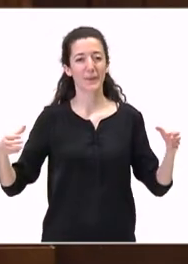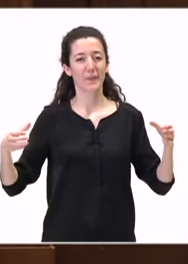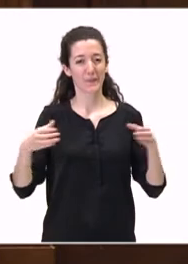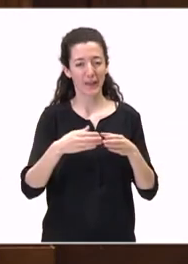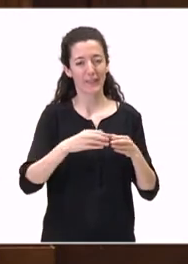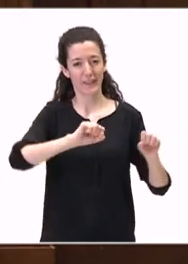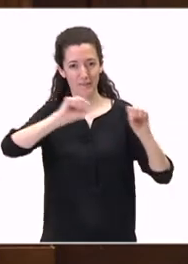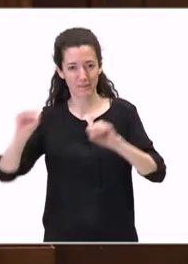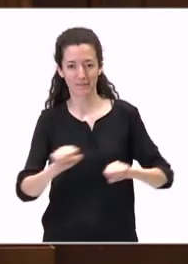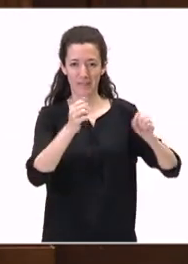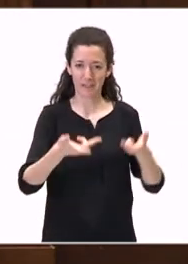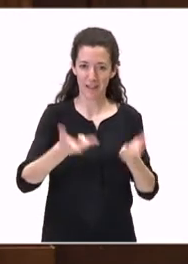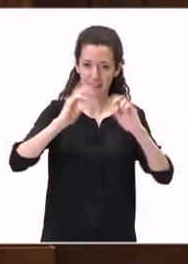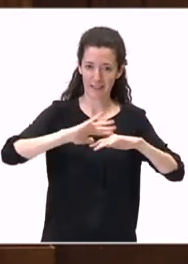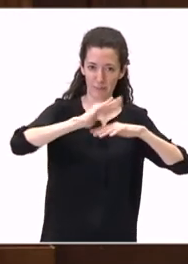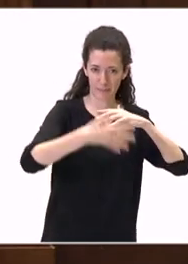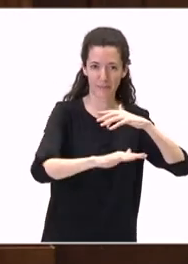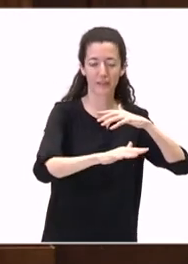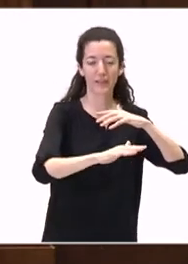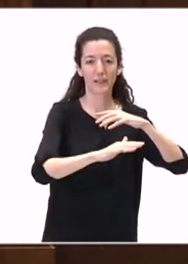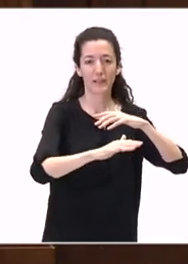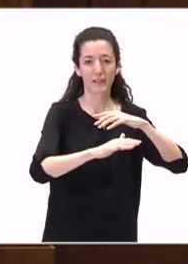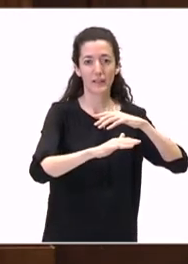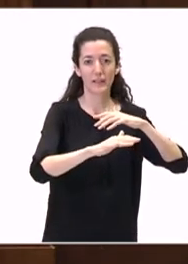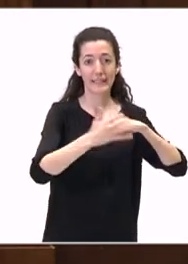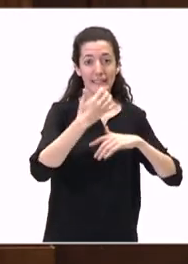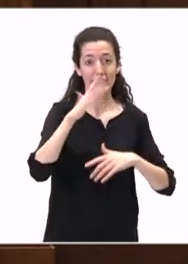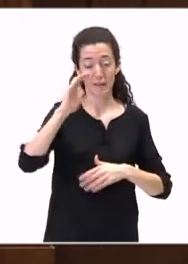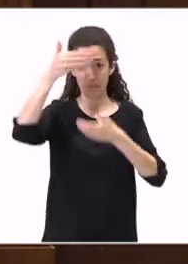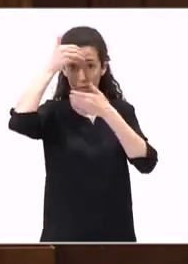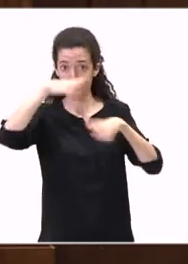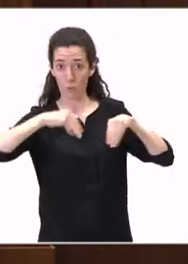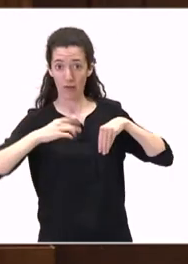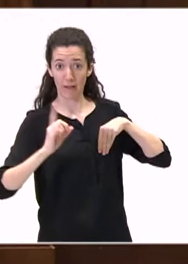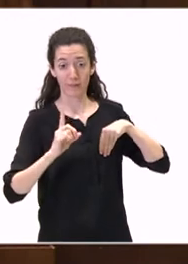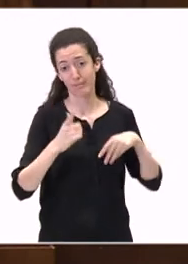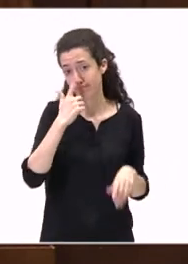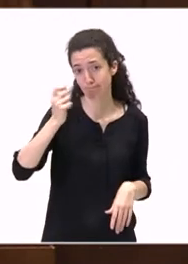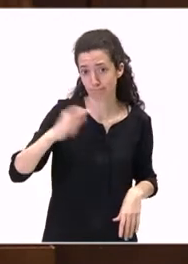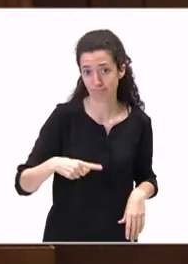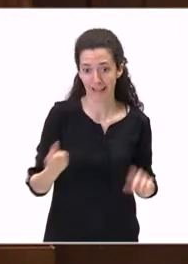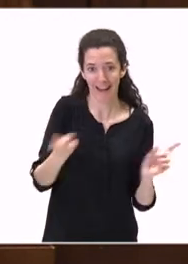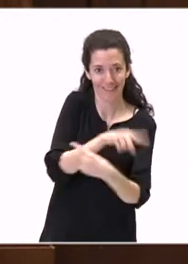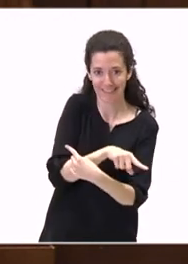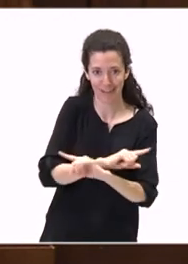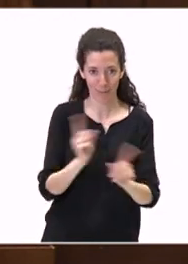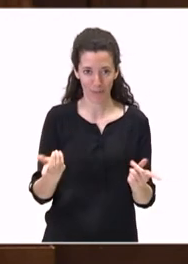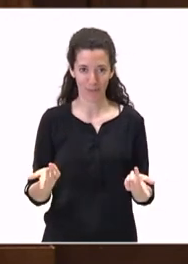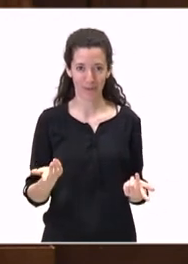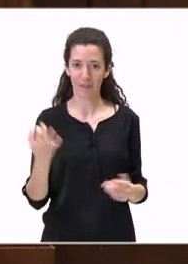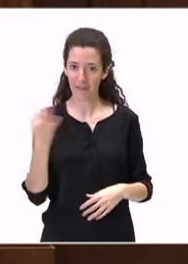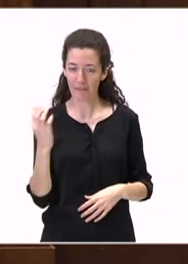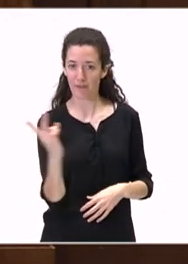tiene recorrido si no lo acepta el Reino de Marruecos y ninguna propuesta que haga el Reino de Marruecos tiene recorrido si no lo acepta el Frente